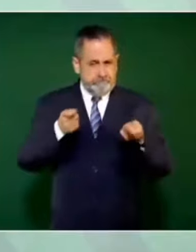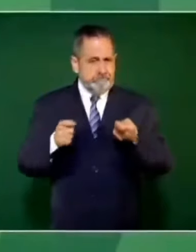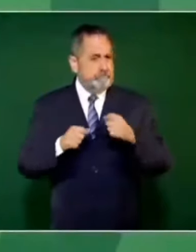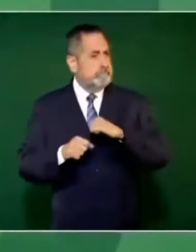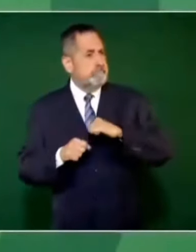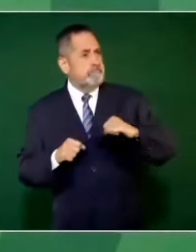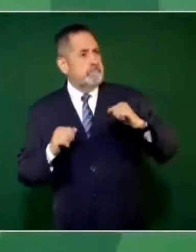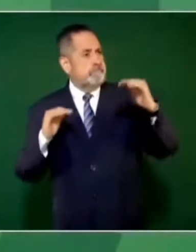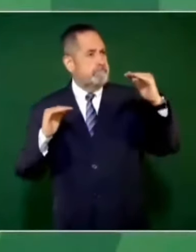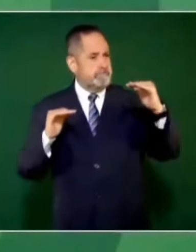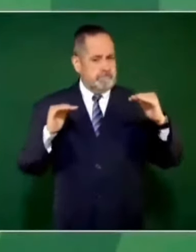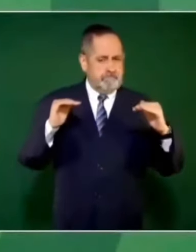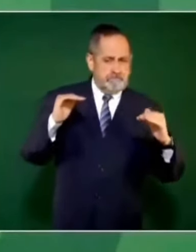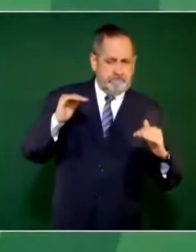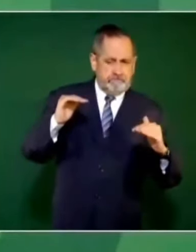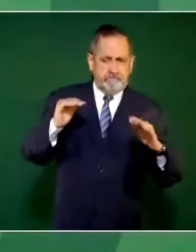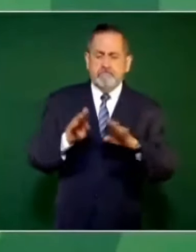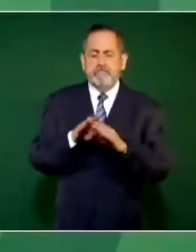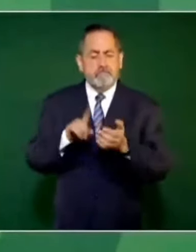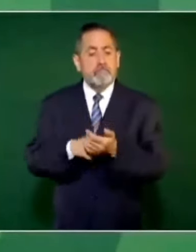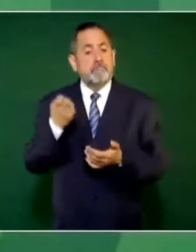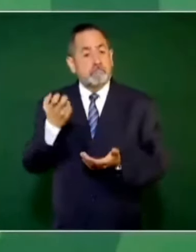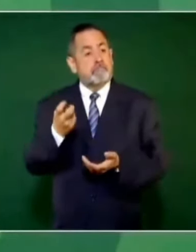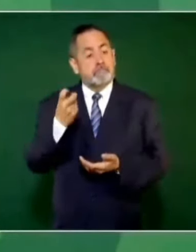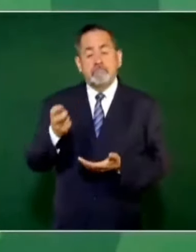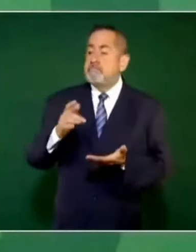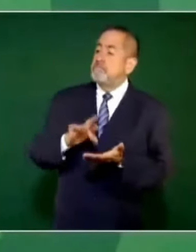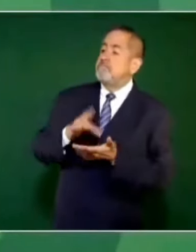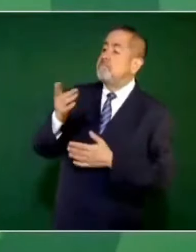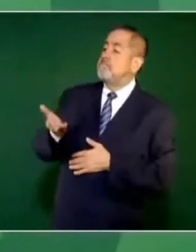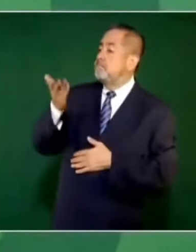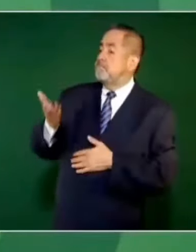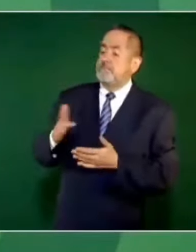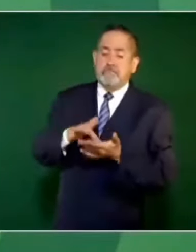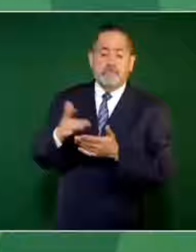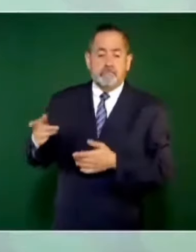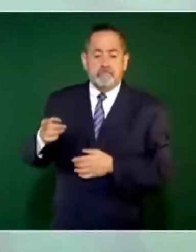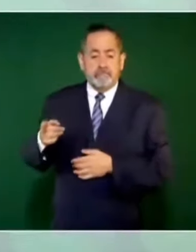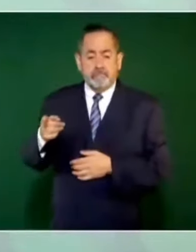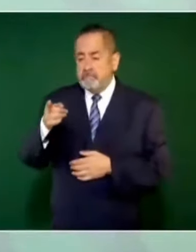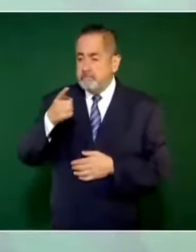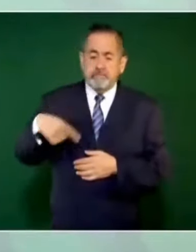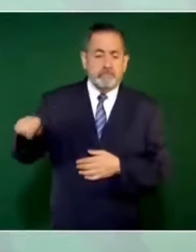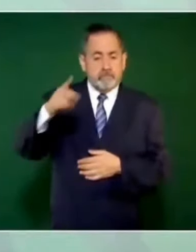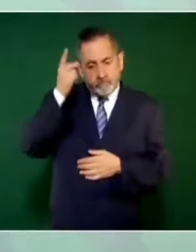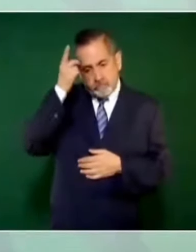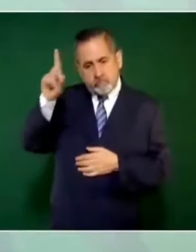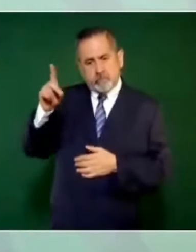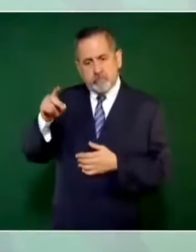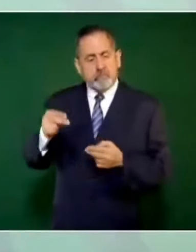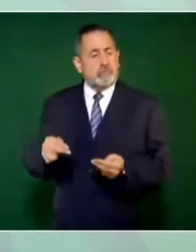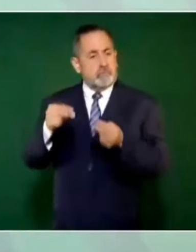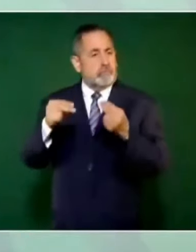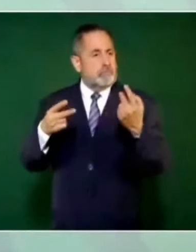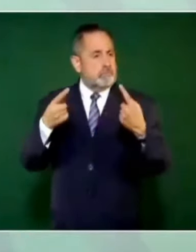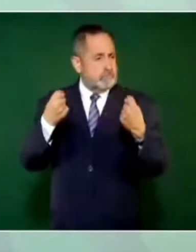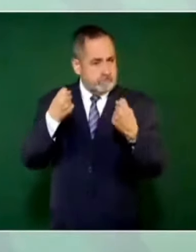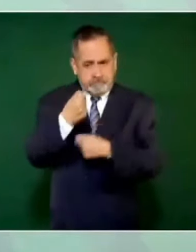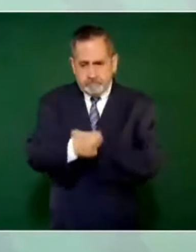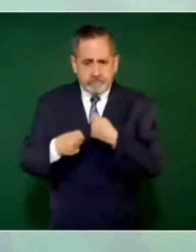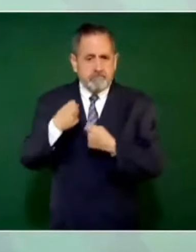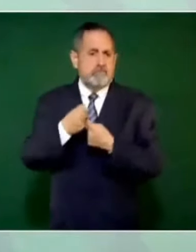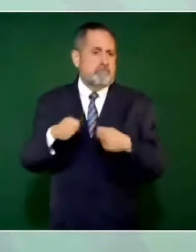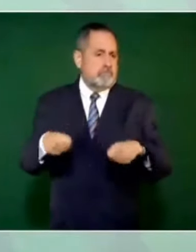inflación y por eso agradezco mucho a los comerciantes industriales